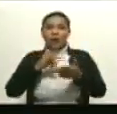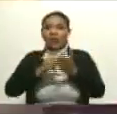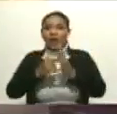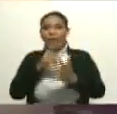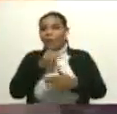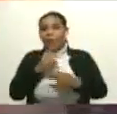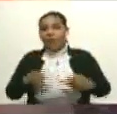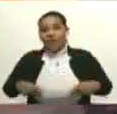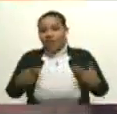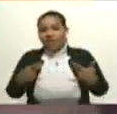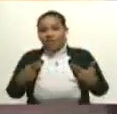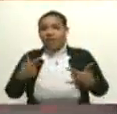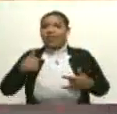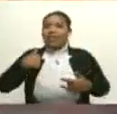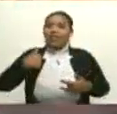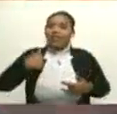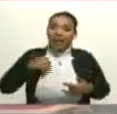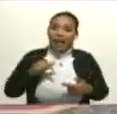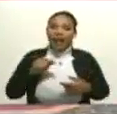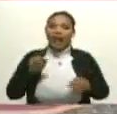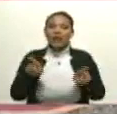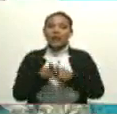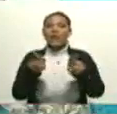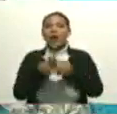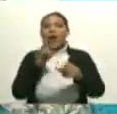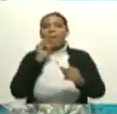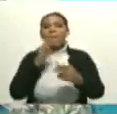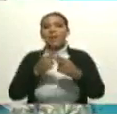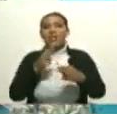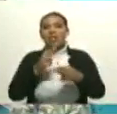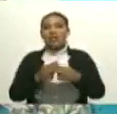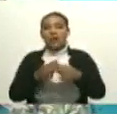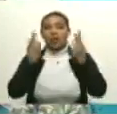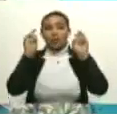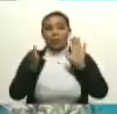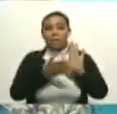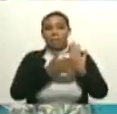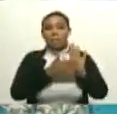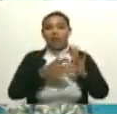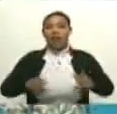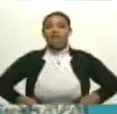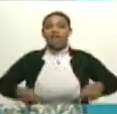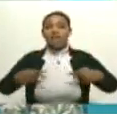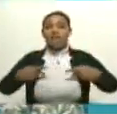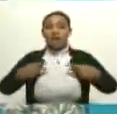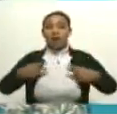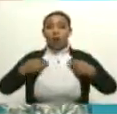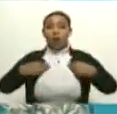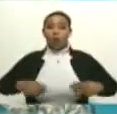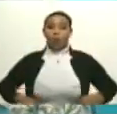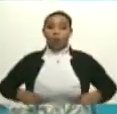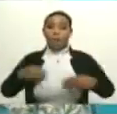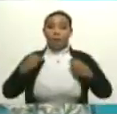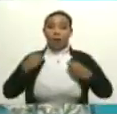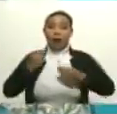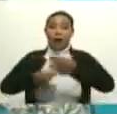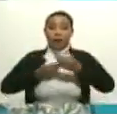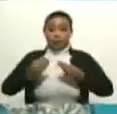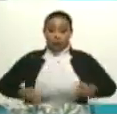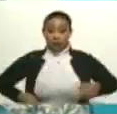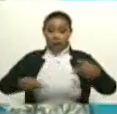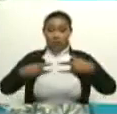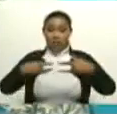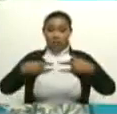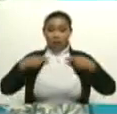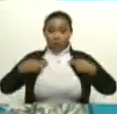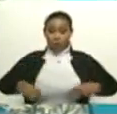tiene que tener un apellido y por eso es muy aliprimerista el lema. La vida es vida humana y para ser vida humana la